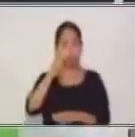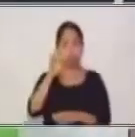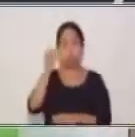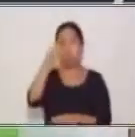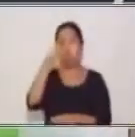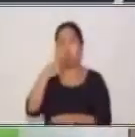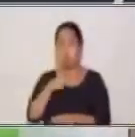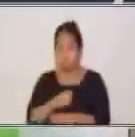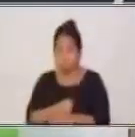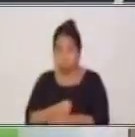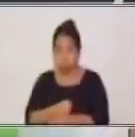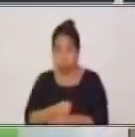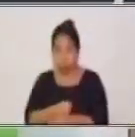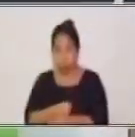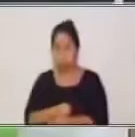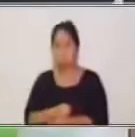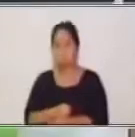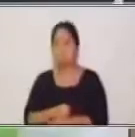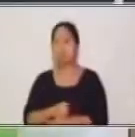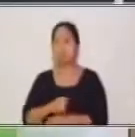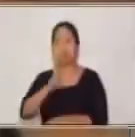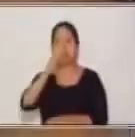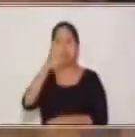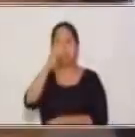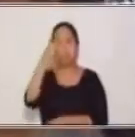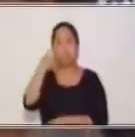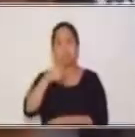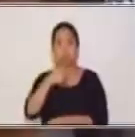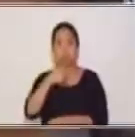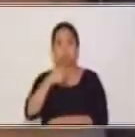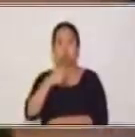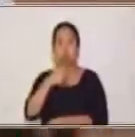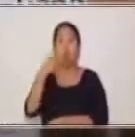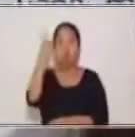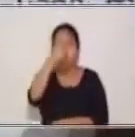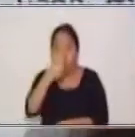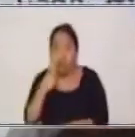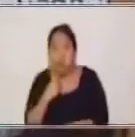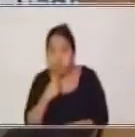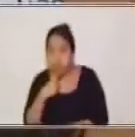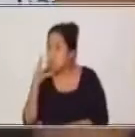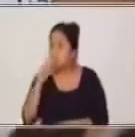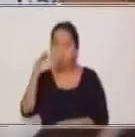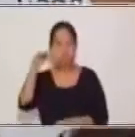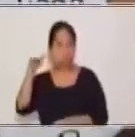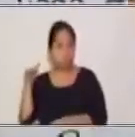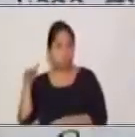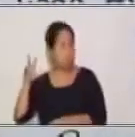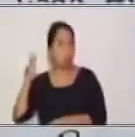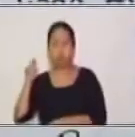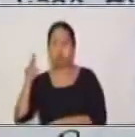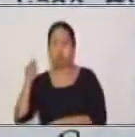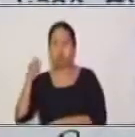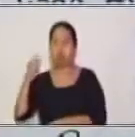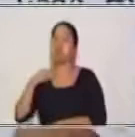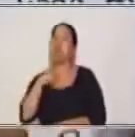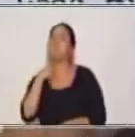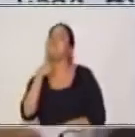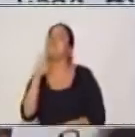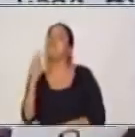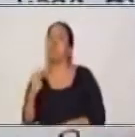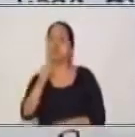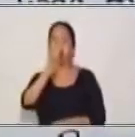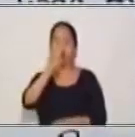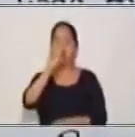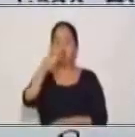este vos va con S porque no estamos hablando de la voz que emitimos, o el sonido que emitimos al hablar, sino que la